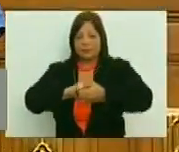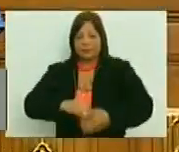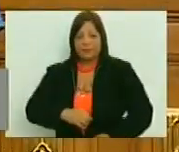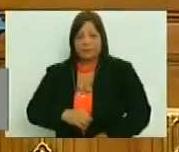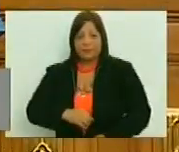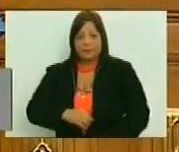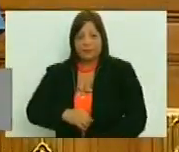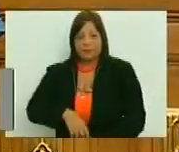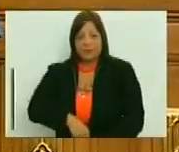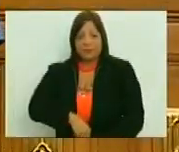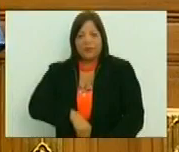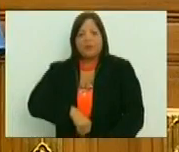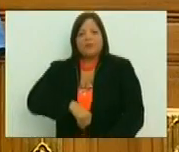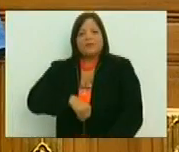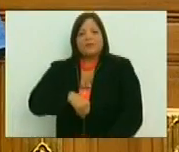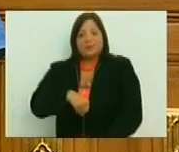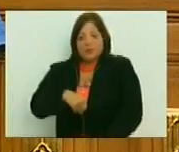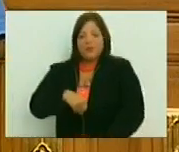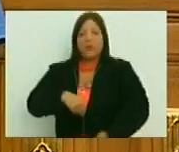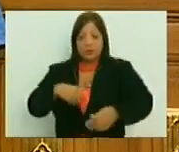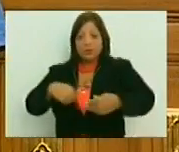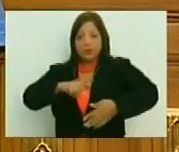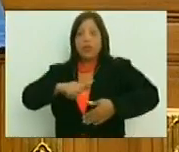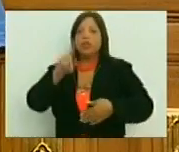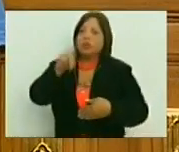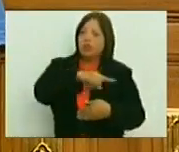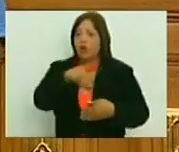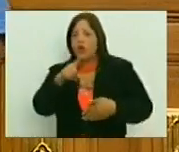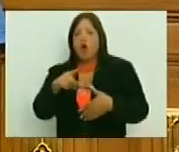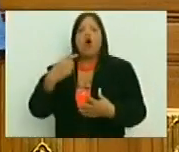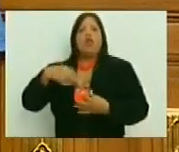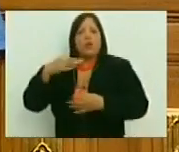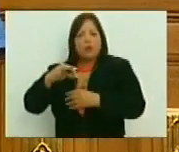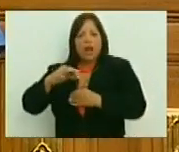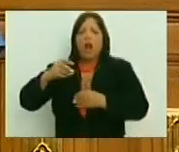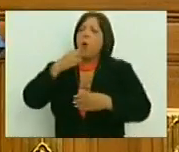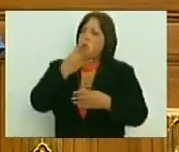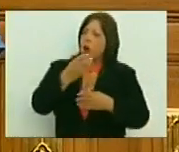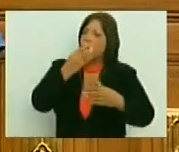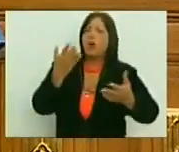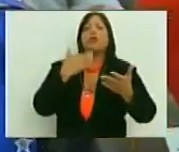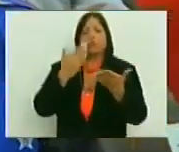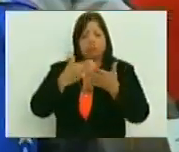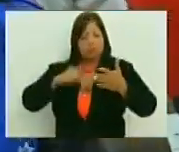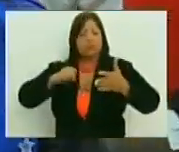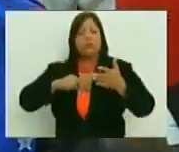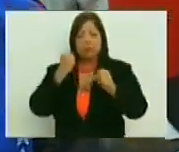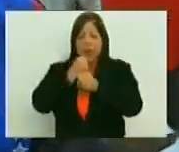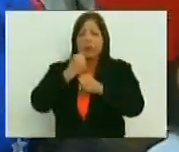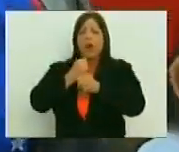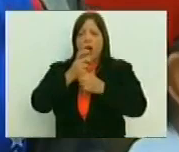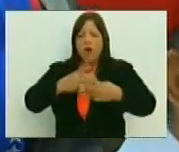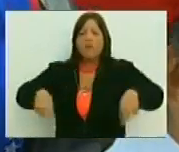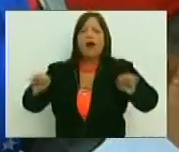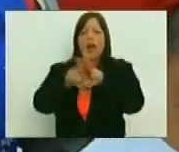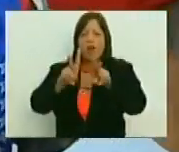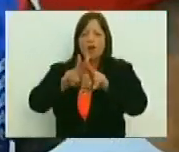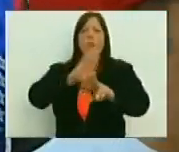de la supervivencia, supervivencia, es de la supervivencia, o somos así por naturaleza, somos buenos por naturaleza, o es un valor,